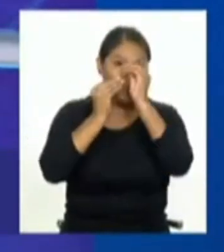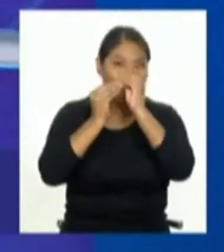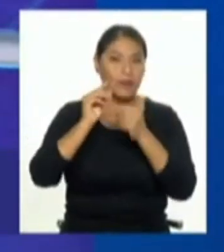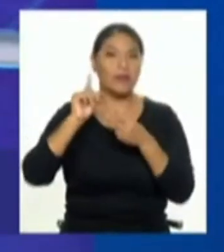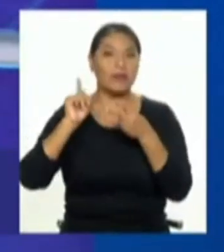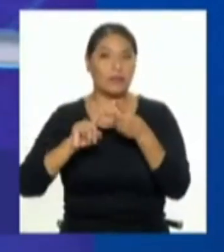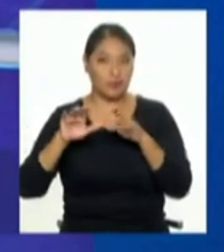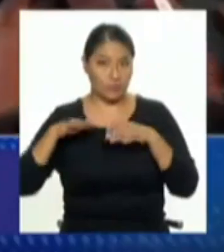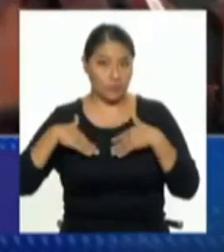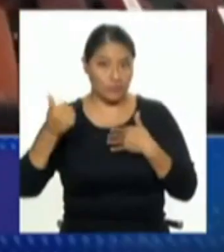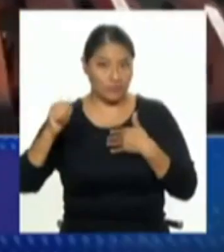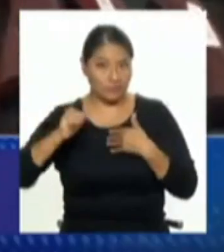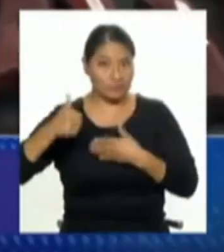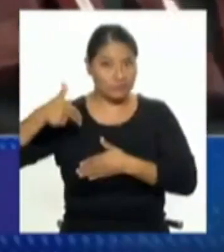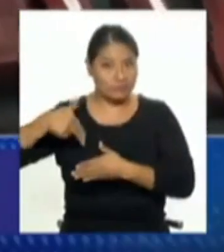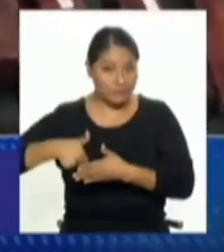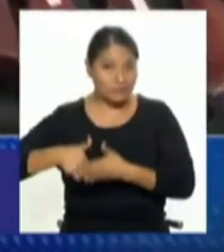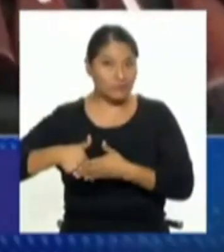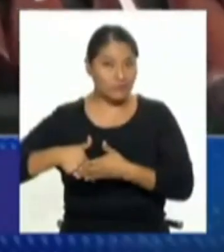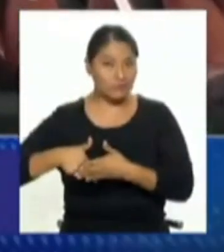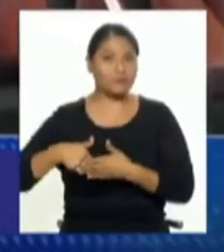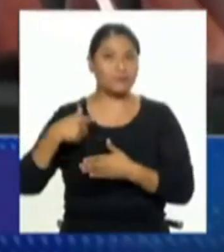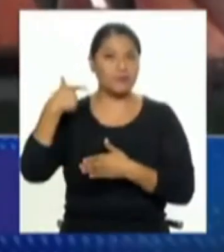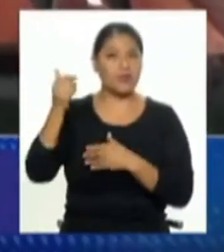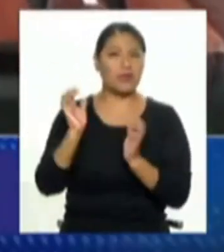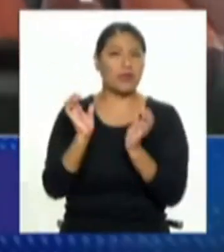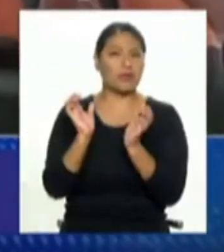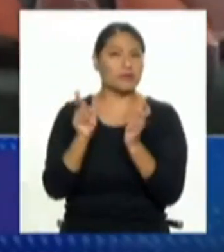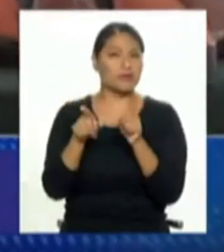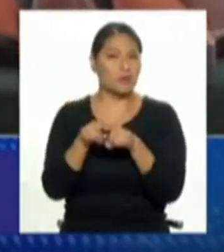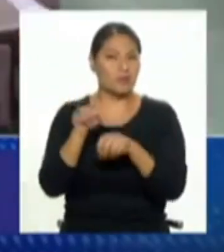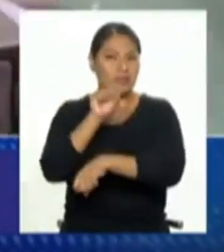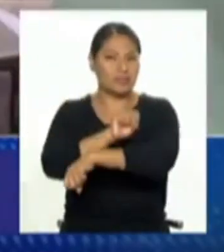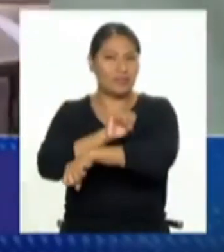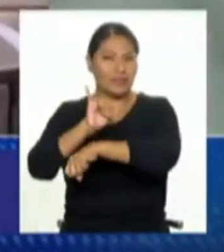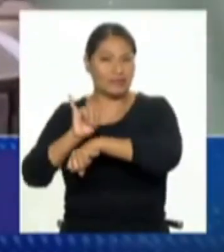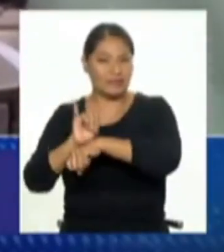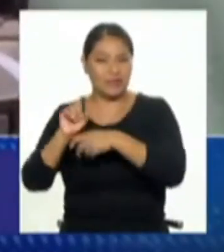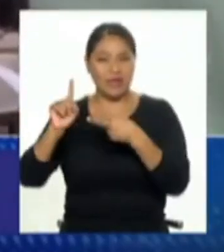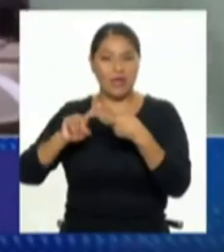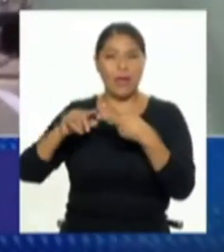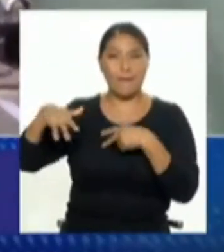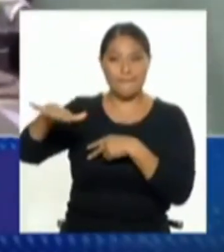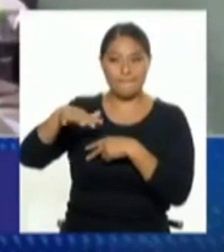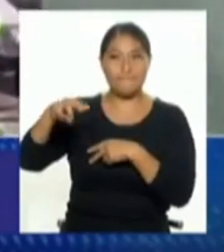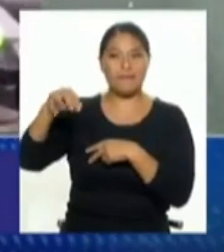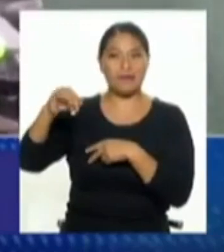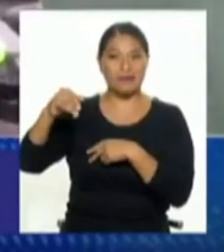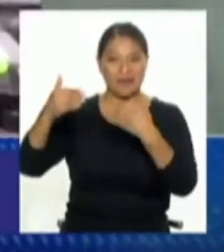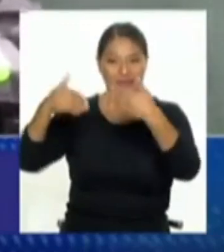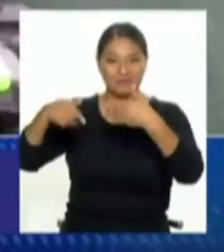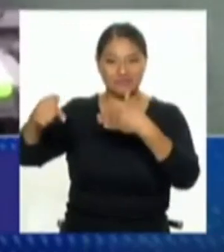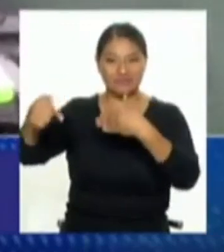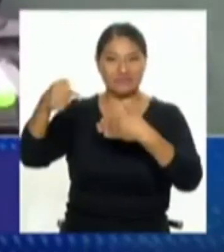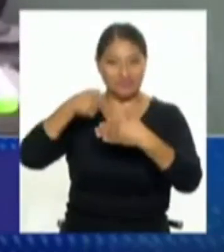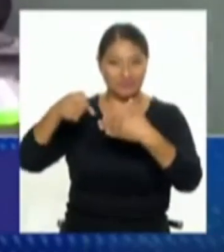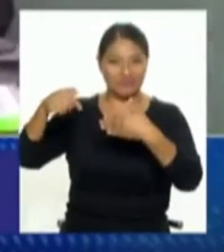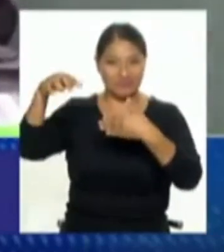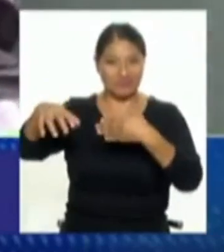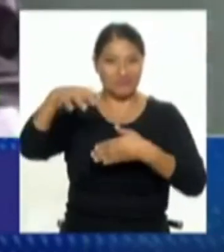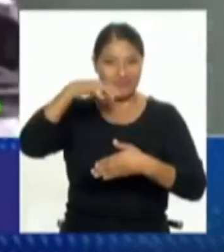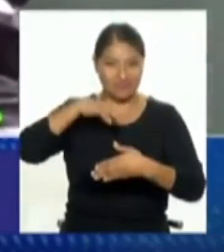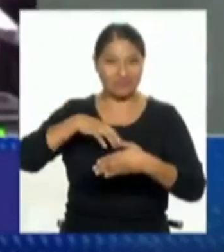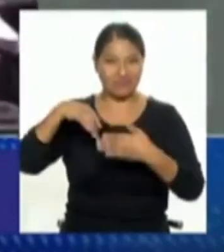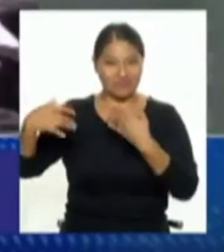hubo un problema, que creo que ahora está en paz entre San Isidro y Magdalena por un pedazo de territorio, ¿no es cierto? El tema de la frontera y... Esa frontera que ahora tú